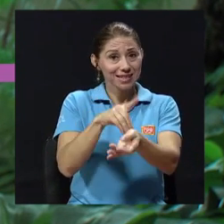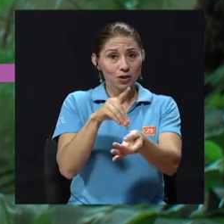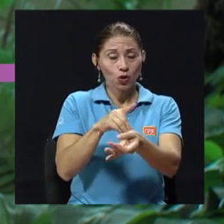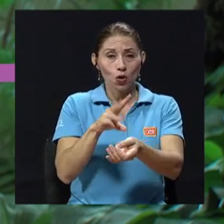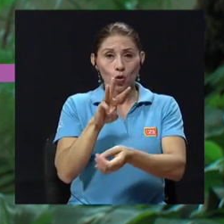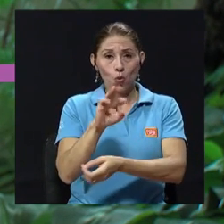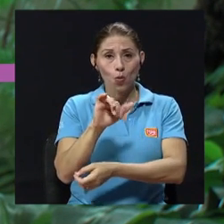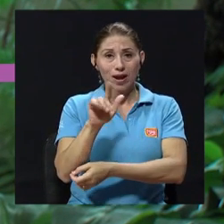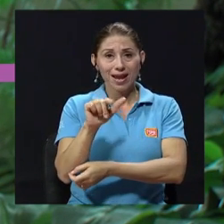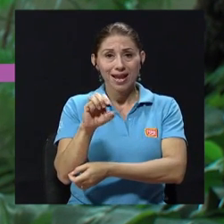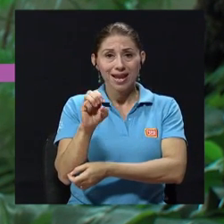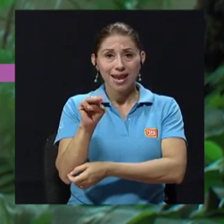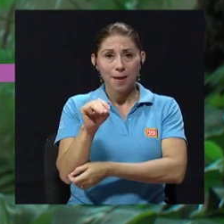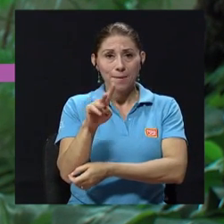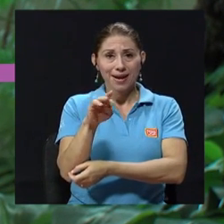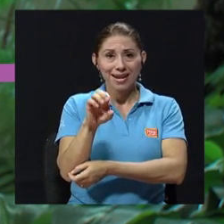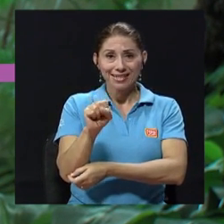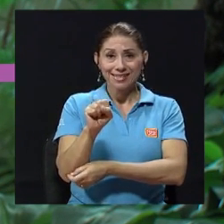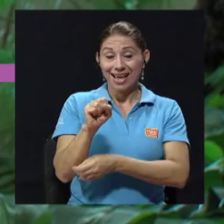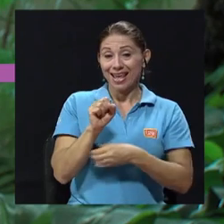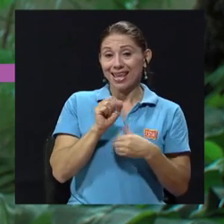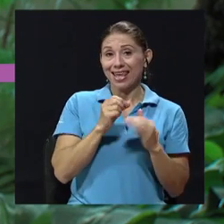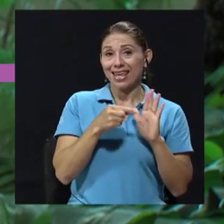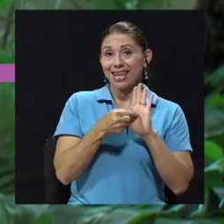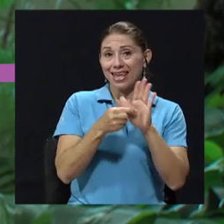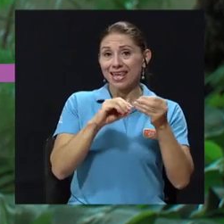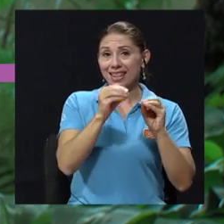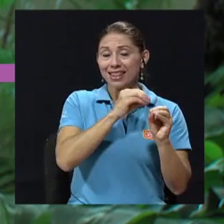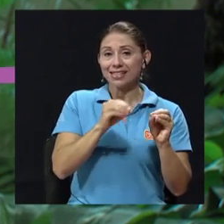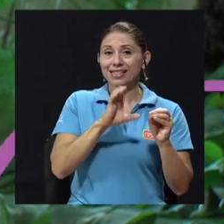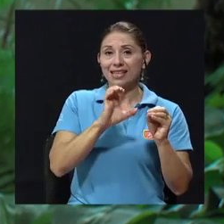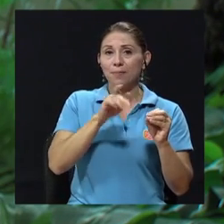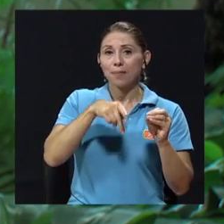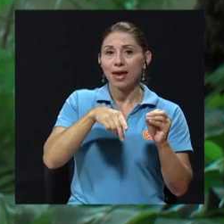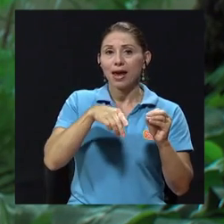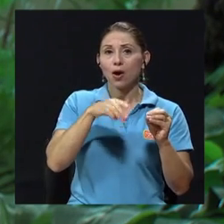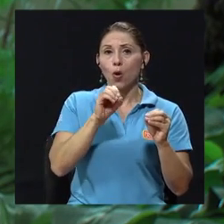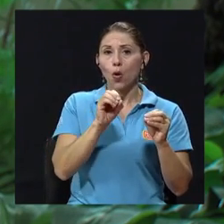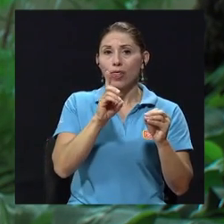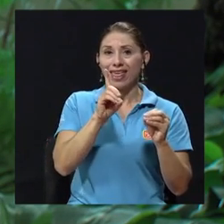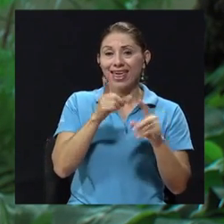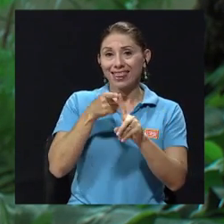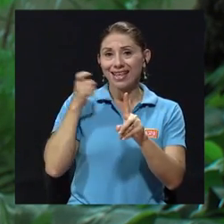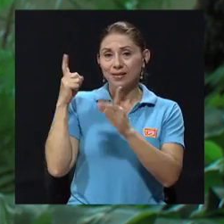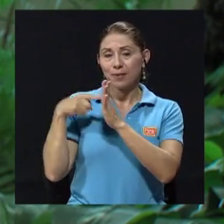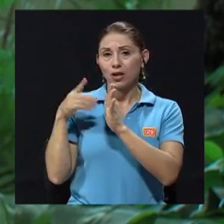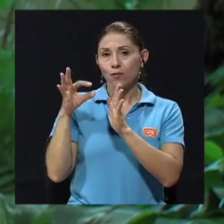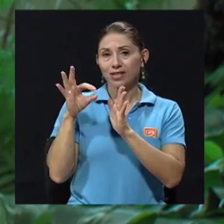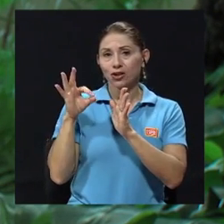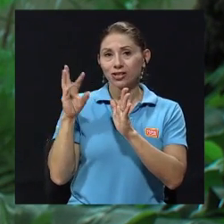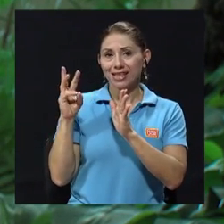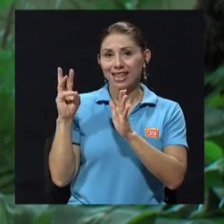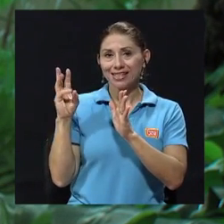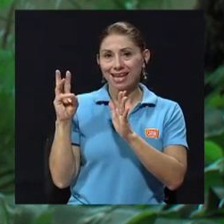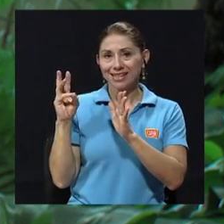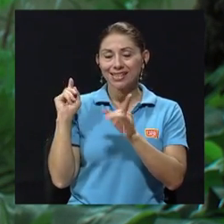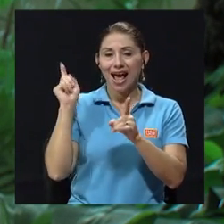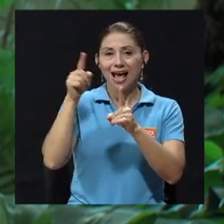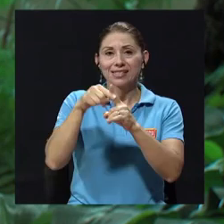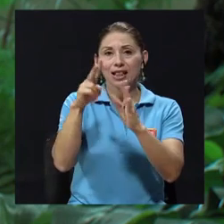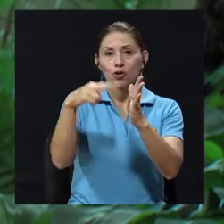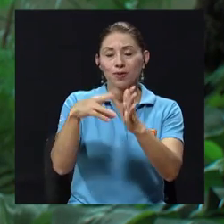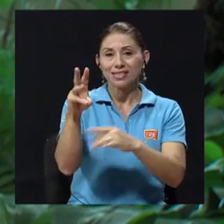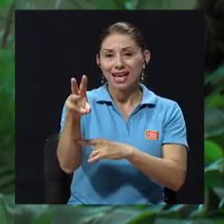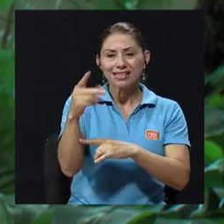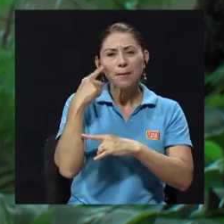donde hace una comparación del índice CPOD del año 1966 al año 2006. Y nosotros vemos